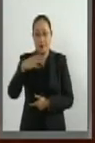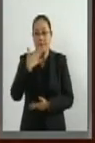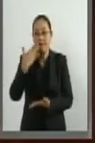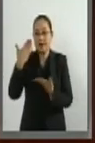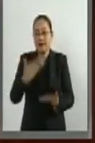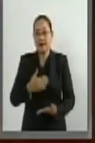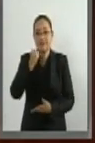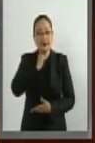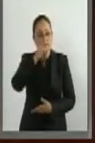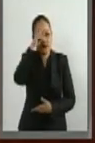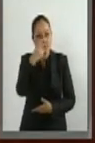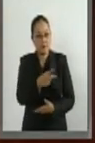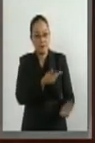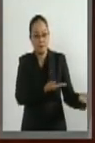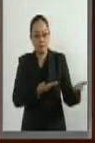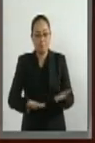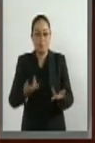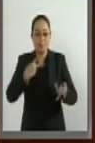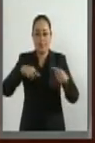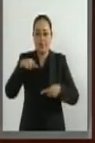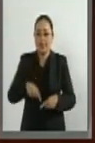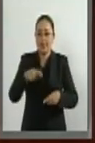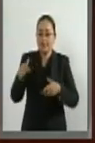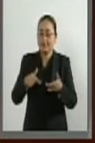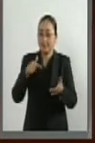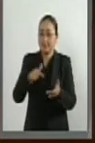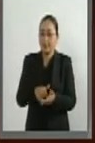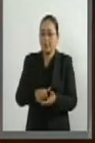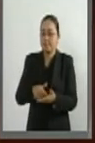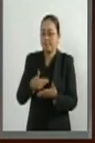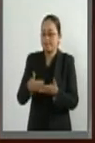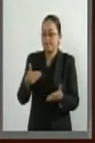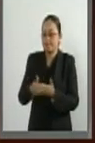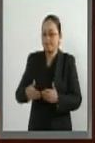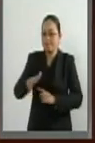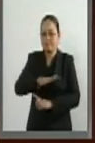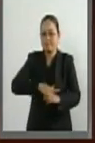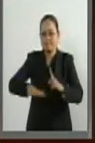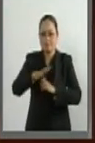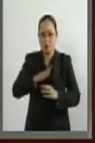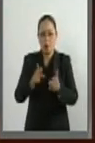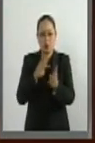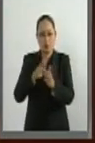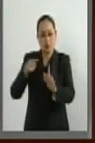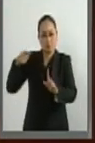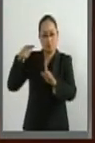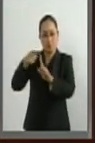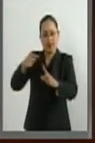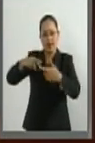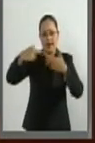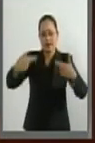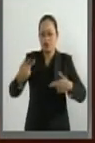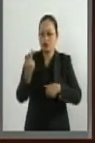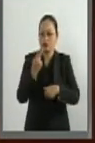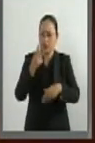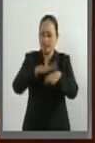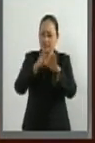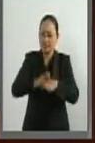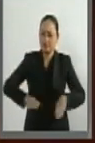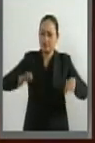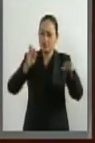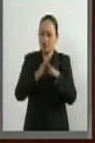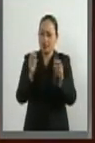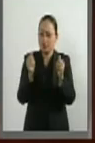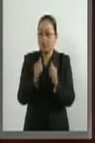Su presencia en este recinto, en el momento de la redefinición de nuestra relación bilateral más importante,